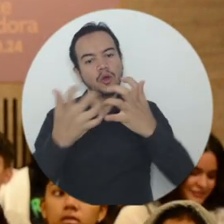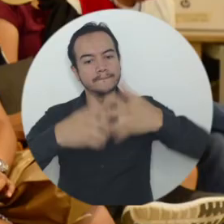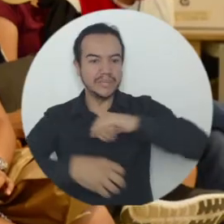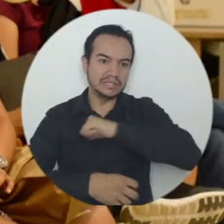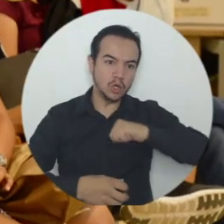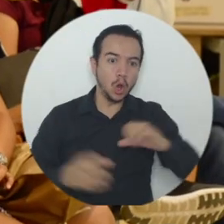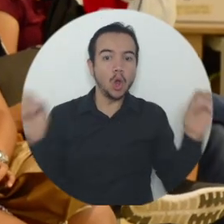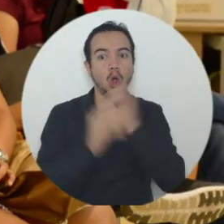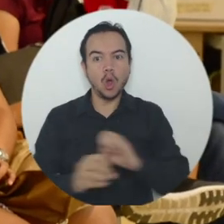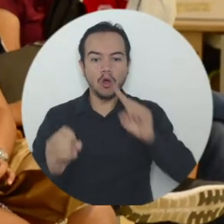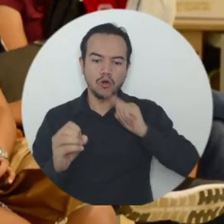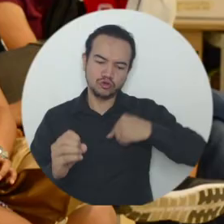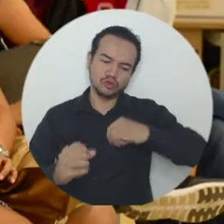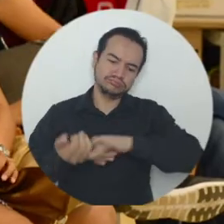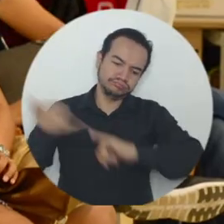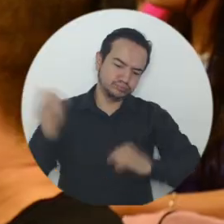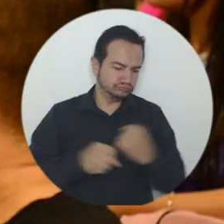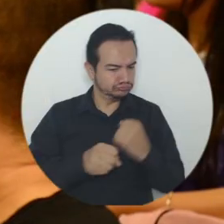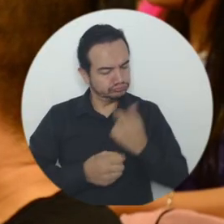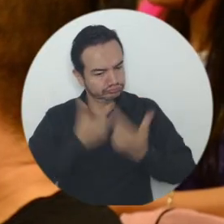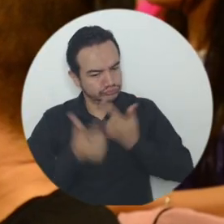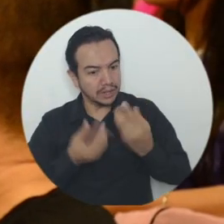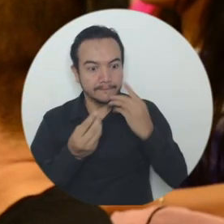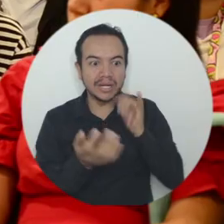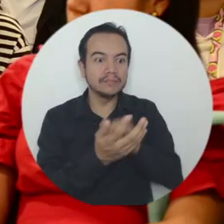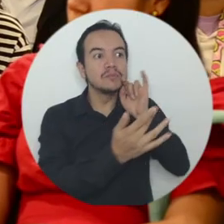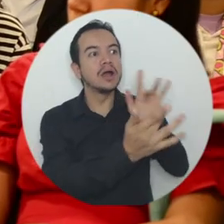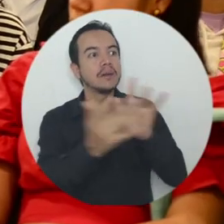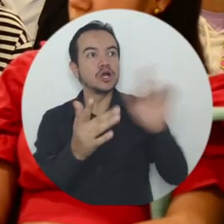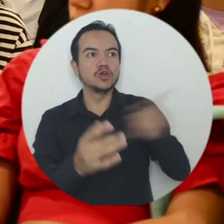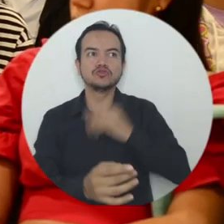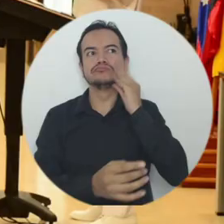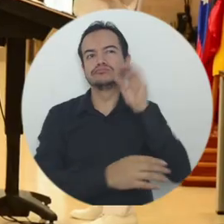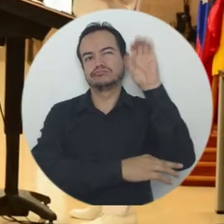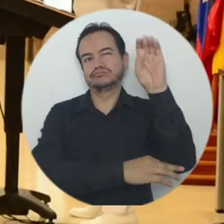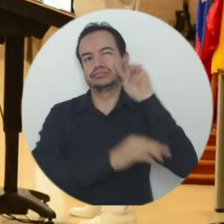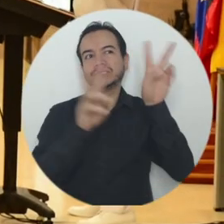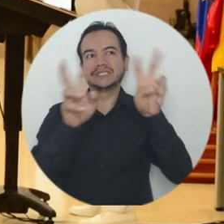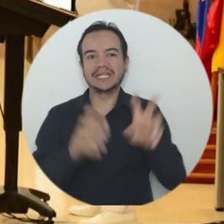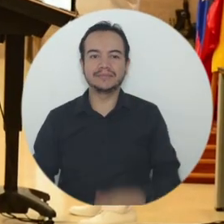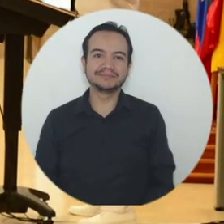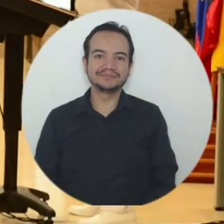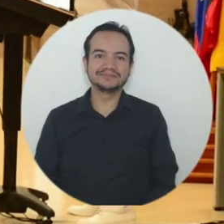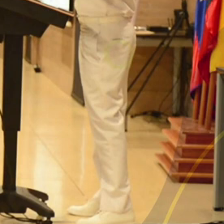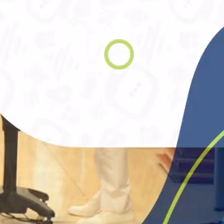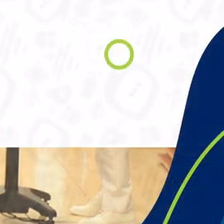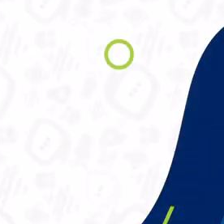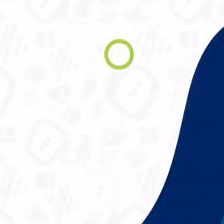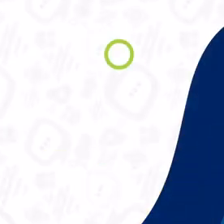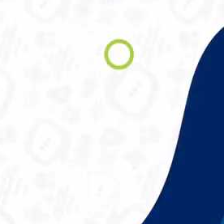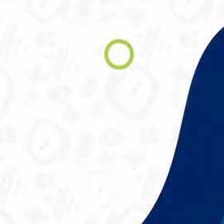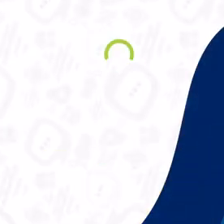sector público o privado y también a través del emprendimiento, enriqueciendo así la formación académica en espacios con expertos en temas de